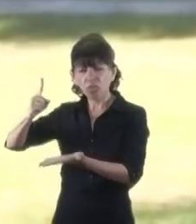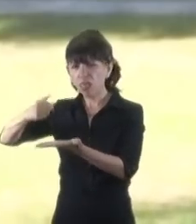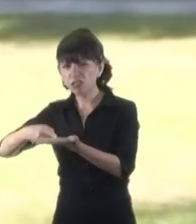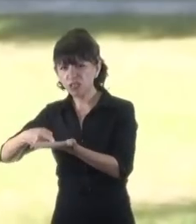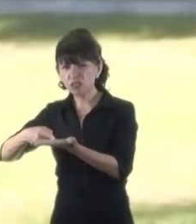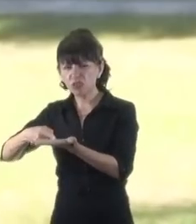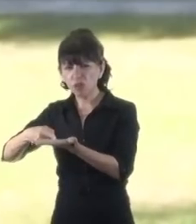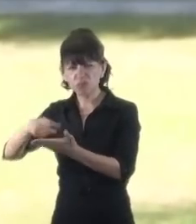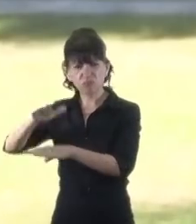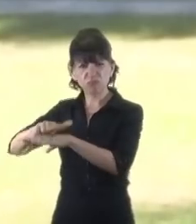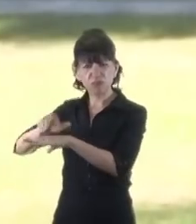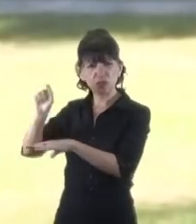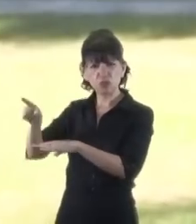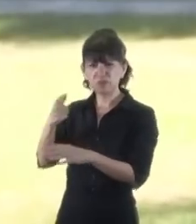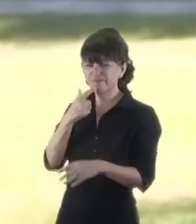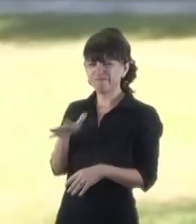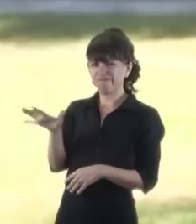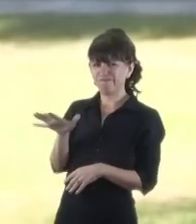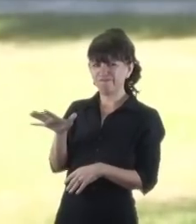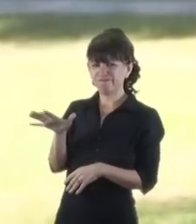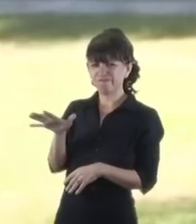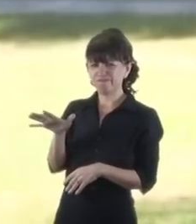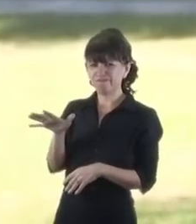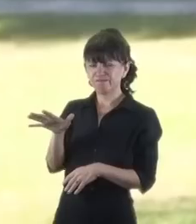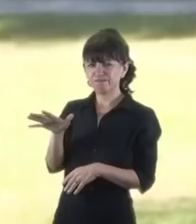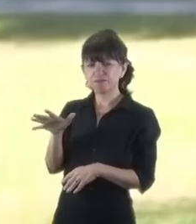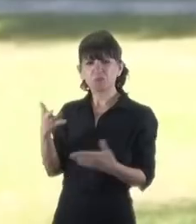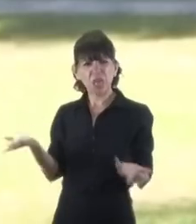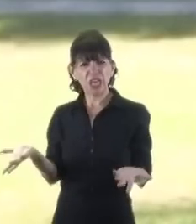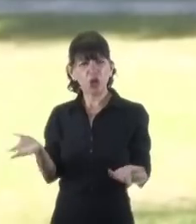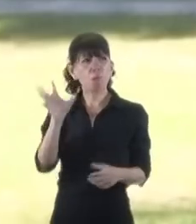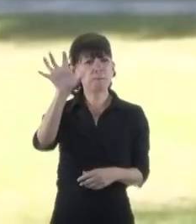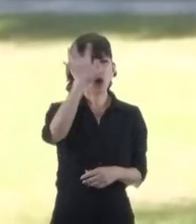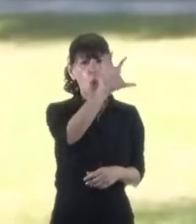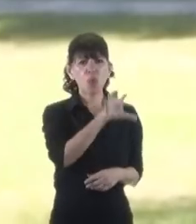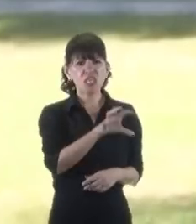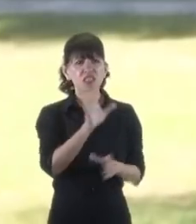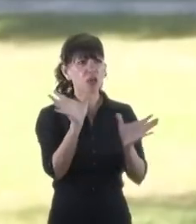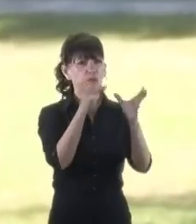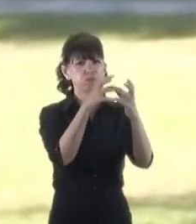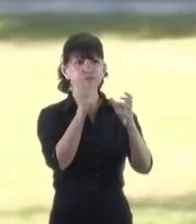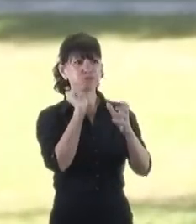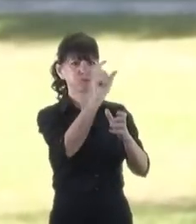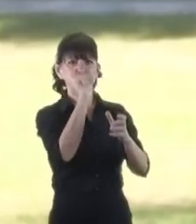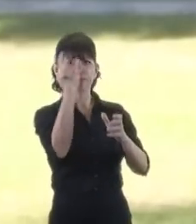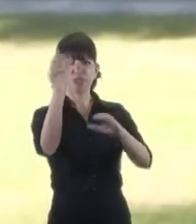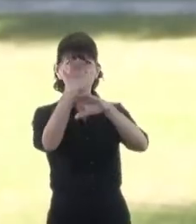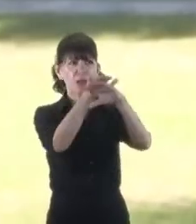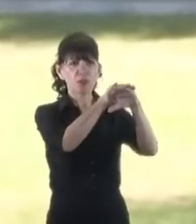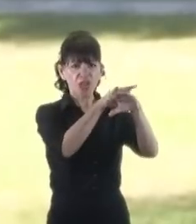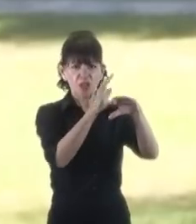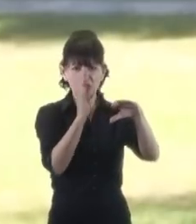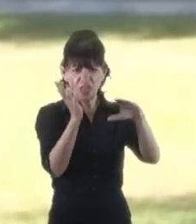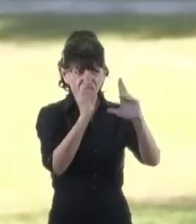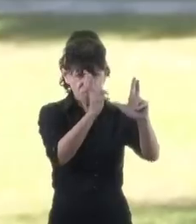dudosa legitimidad. Y cuando los órganos judiciales pertinentes de cada una de esas provincias ya habían avalado